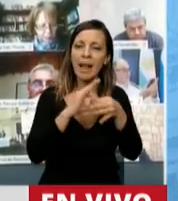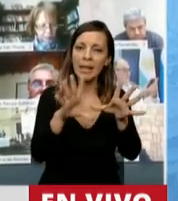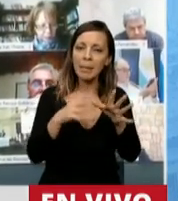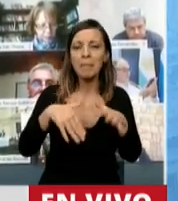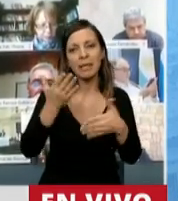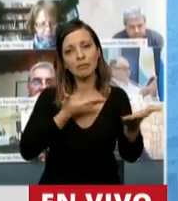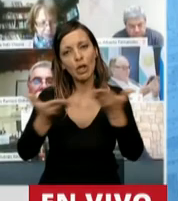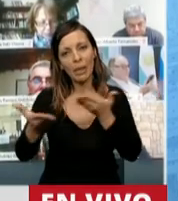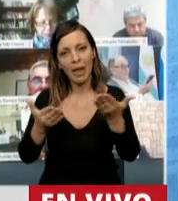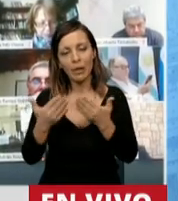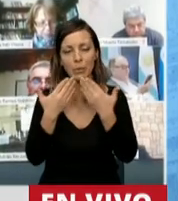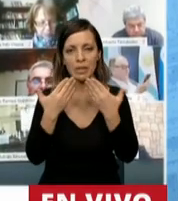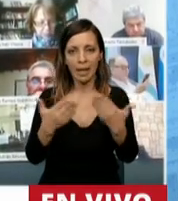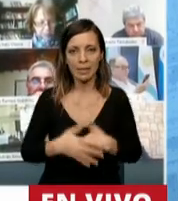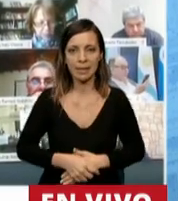Muchas gracias.